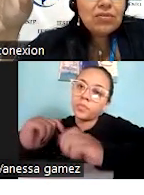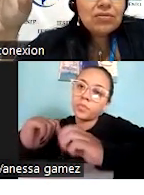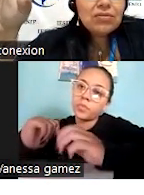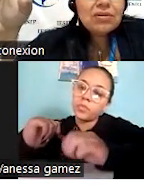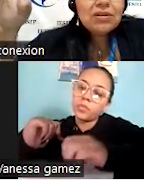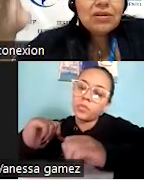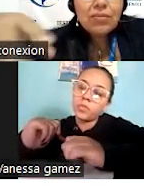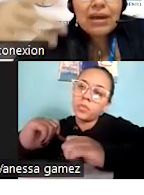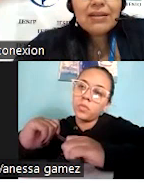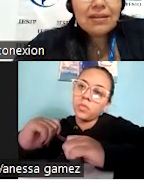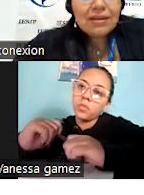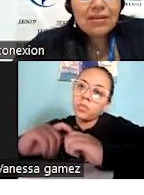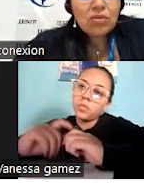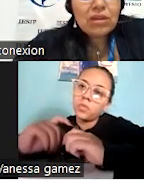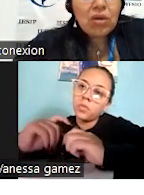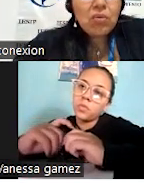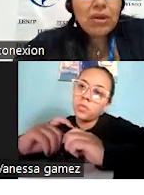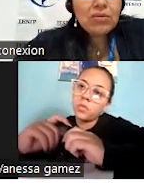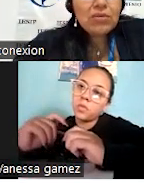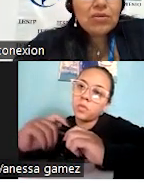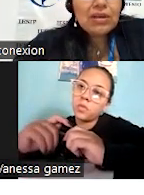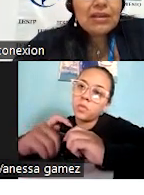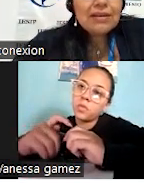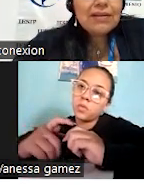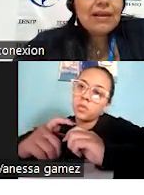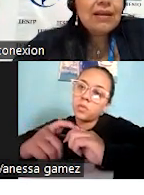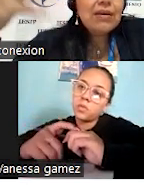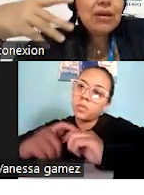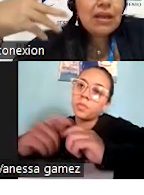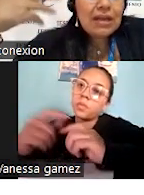servicio, vas a tener resultados buenos.